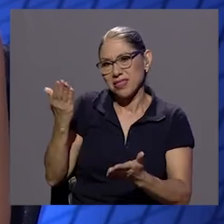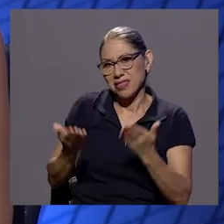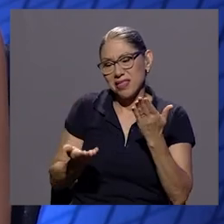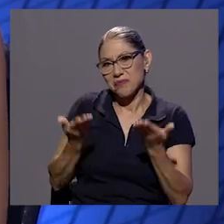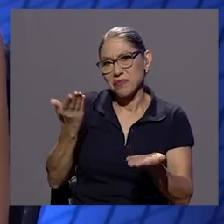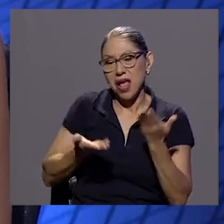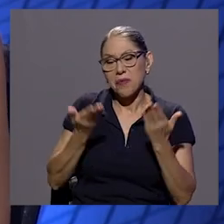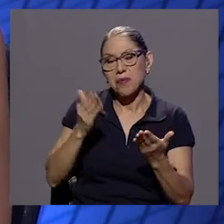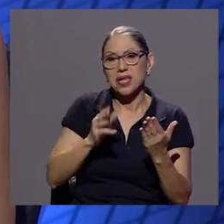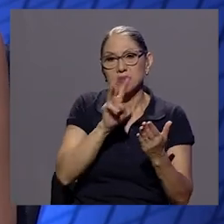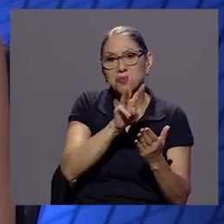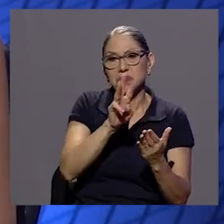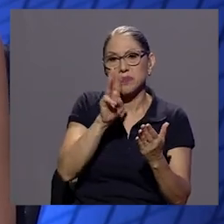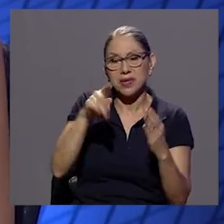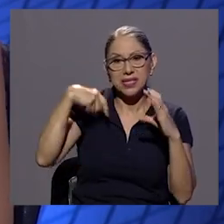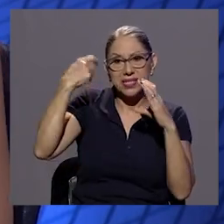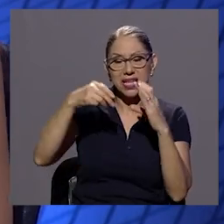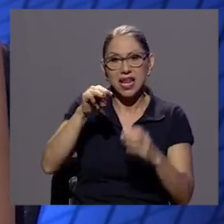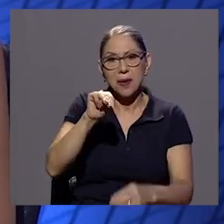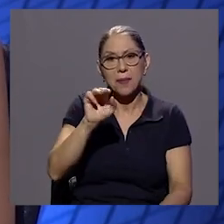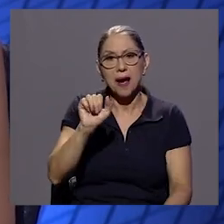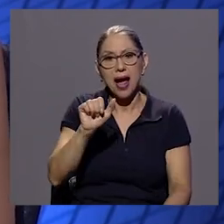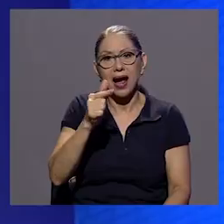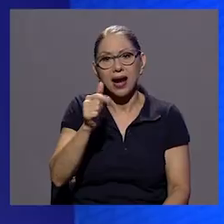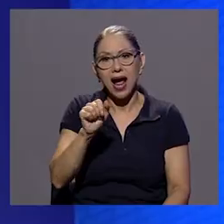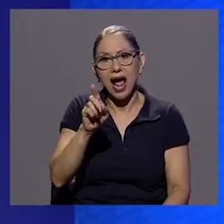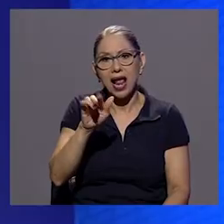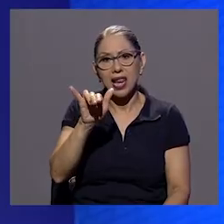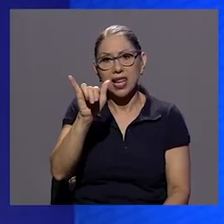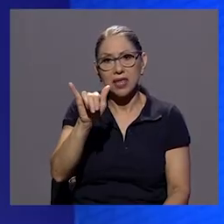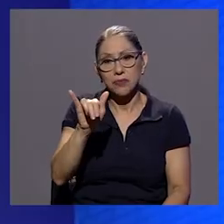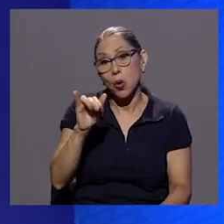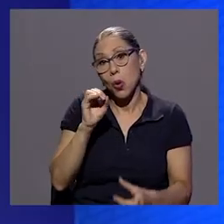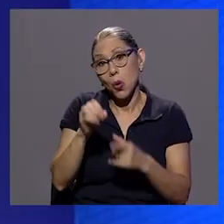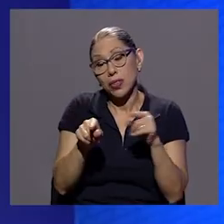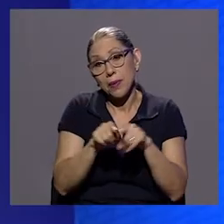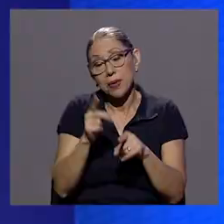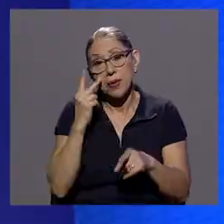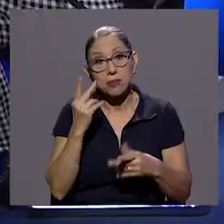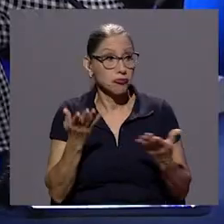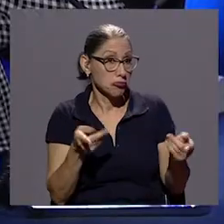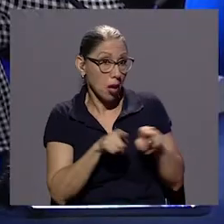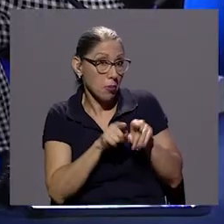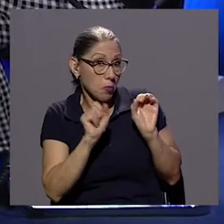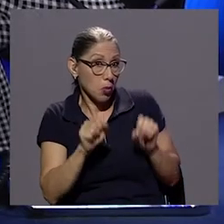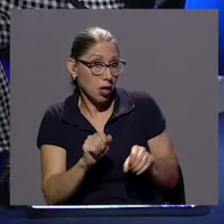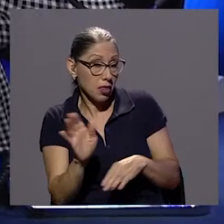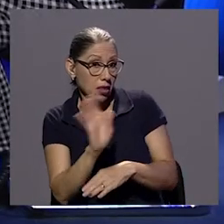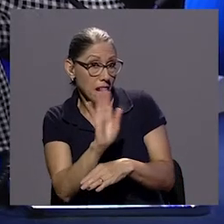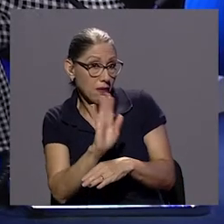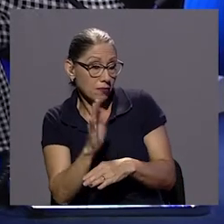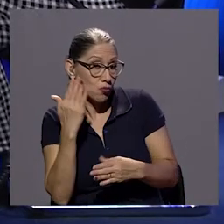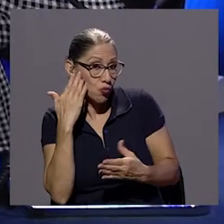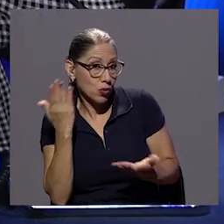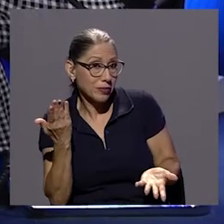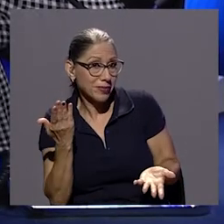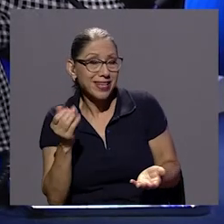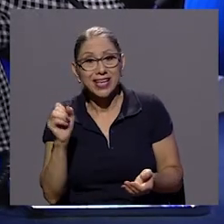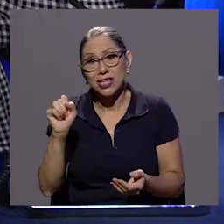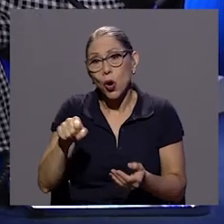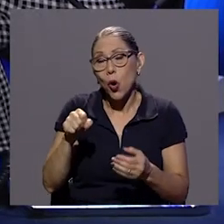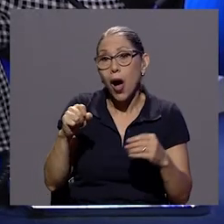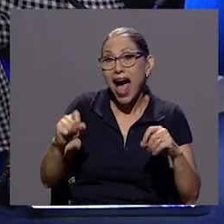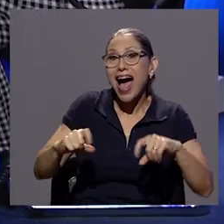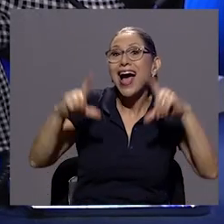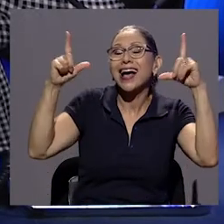gali o todavía estamos viendo posibilidades bueno y por qué no también en pantalla exactamente sí ver en el cine también